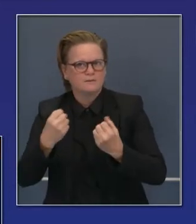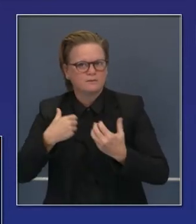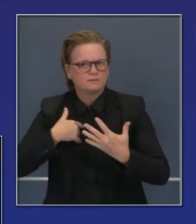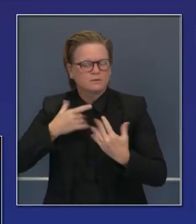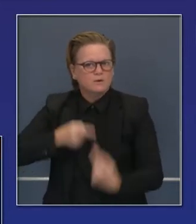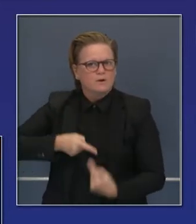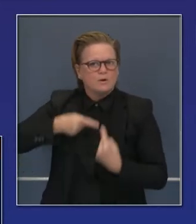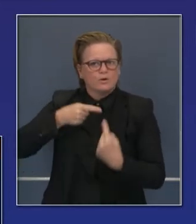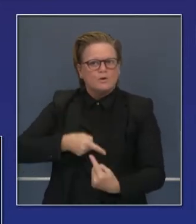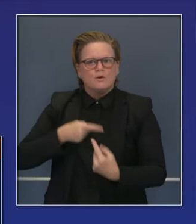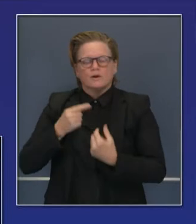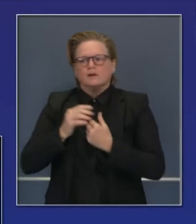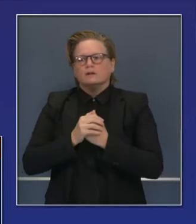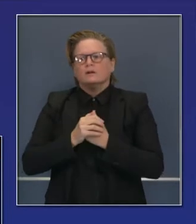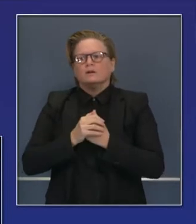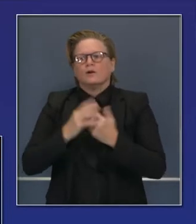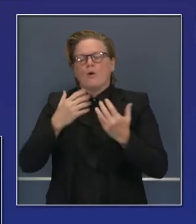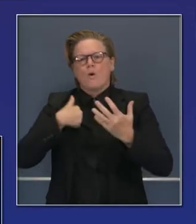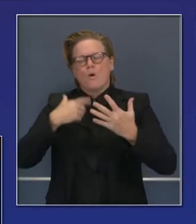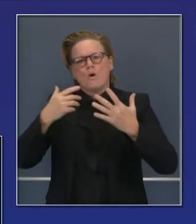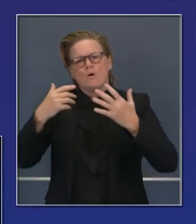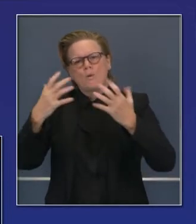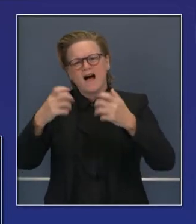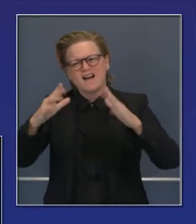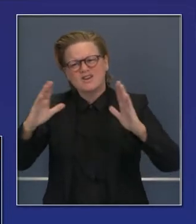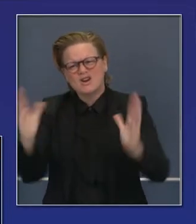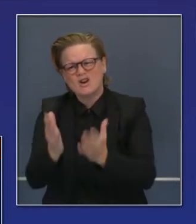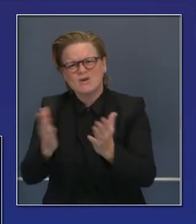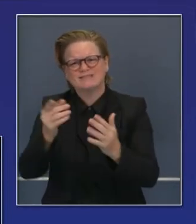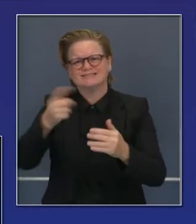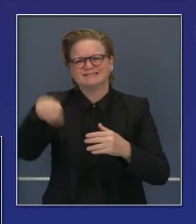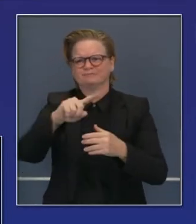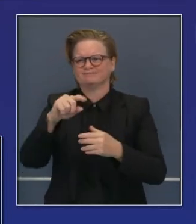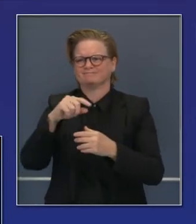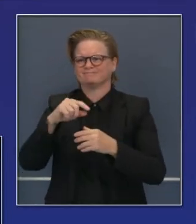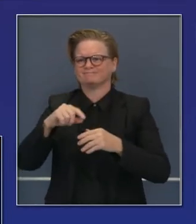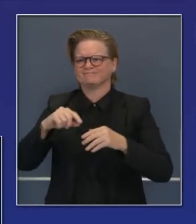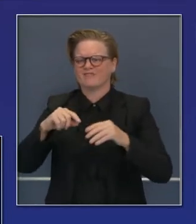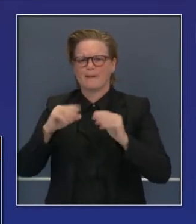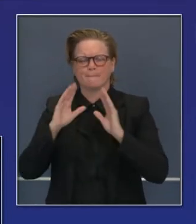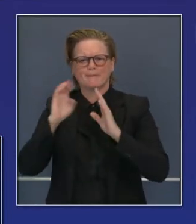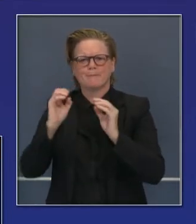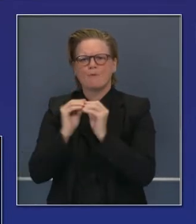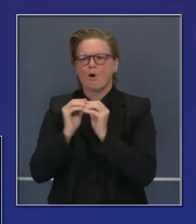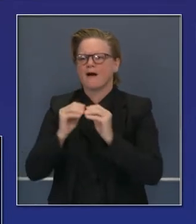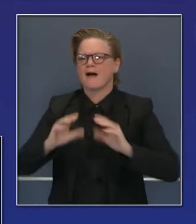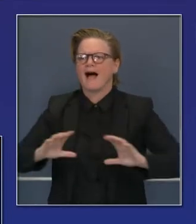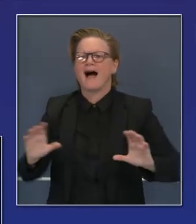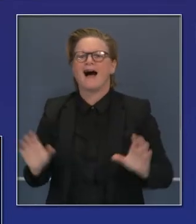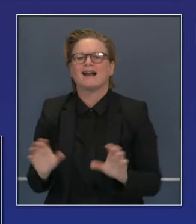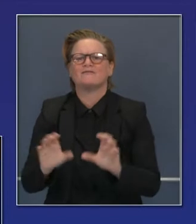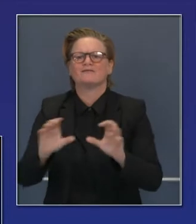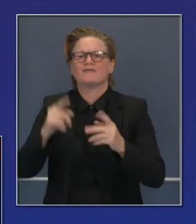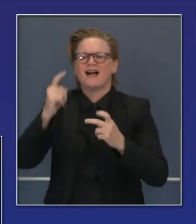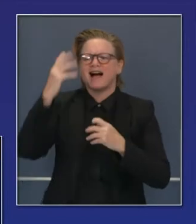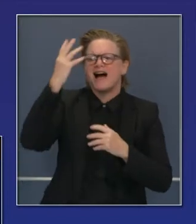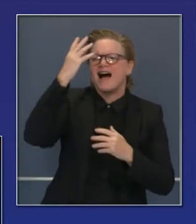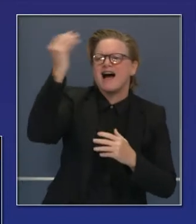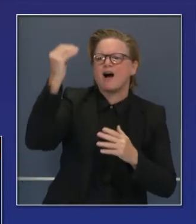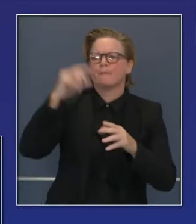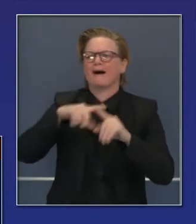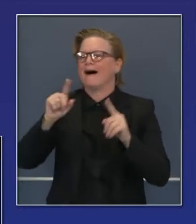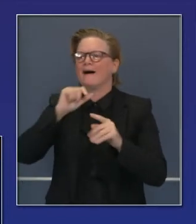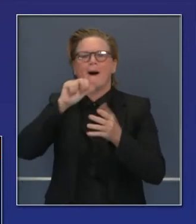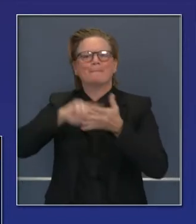con esta orden de quedarse en casa. Pero queremos instar a actividades concentradas, no en interiores,